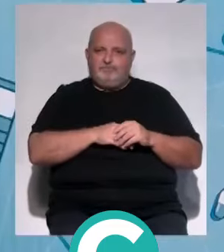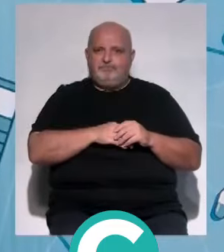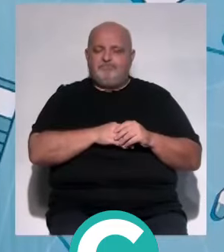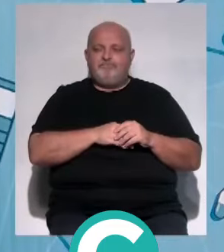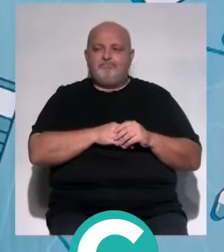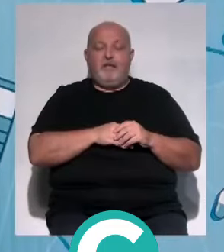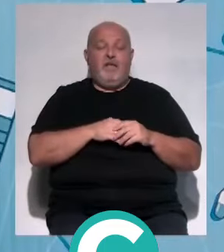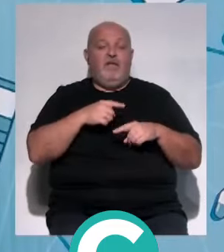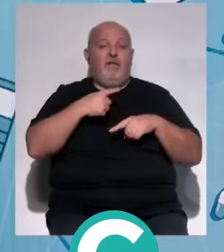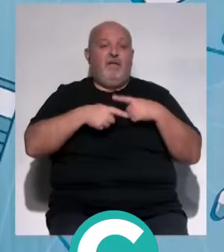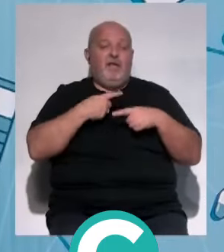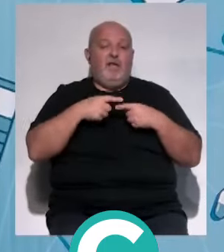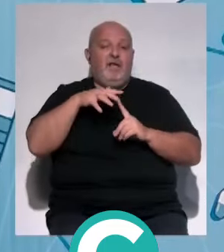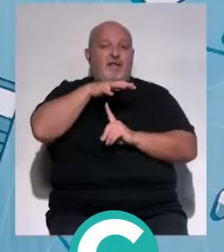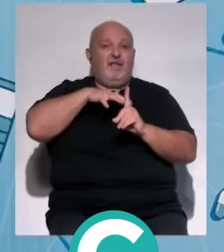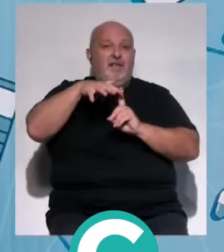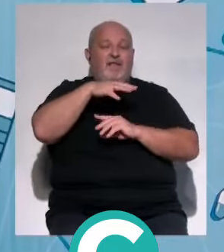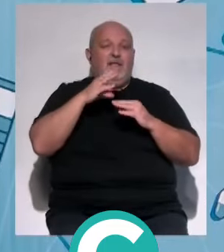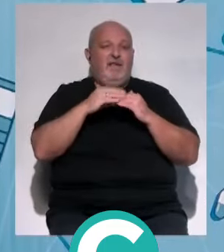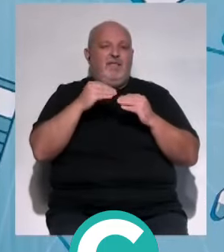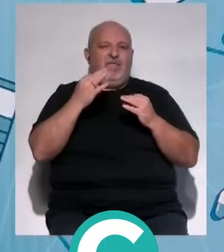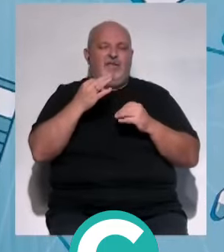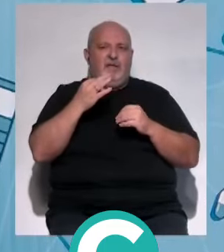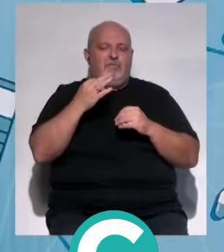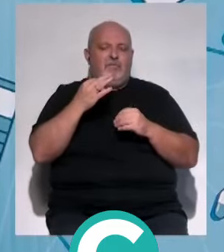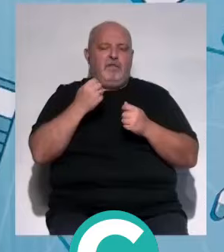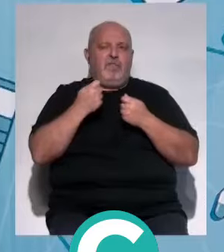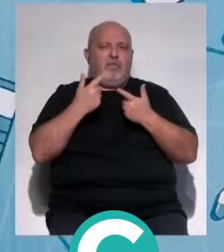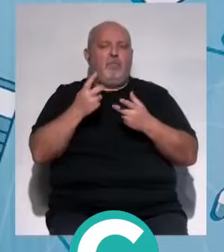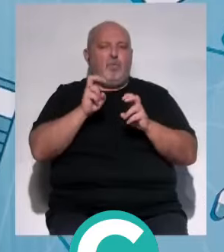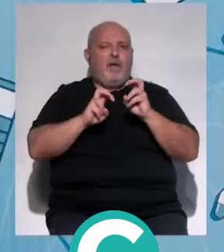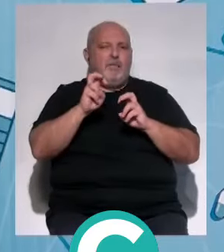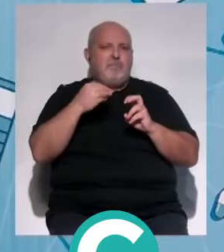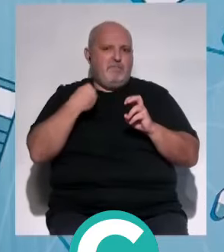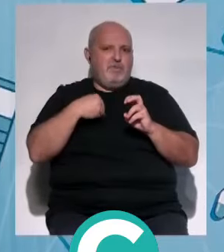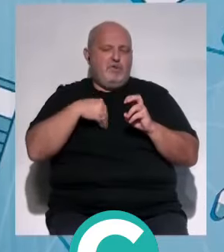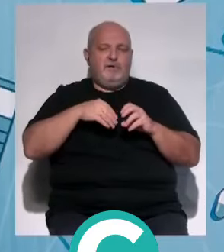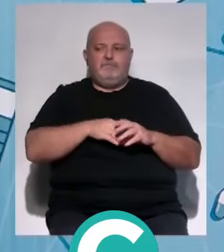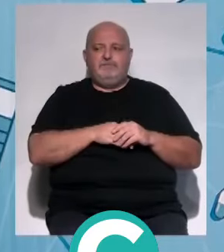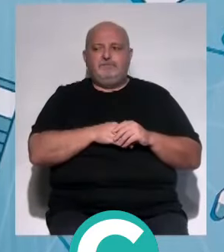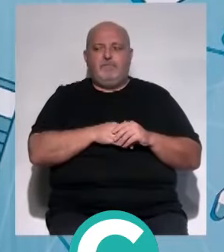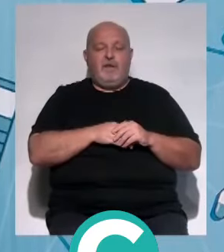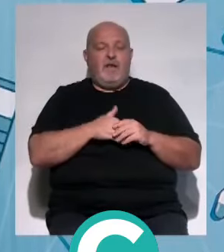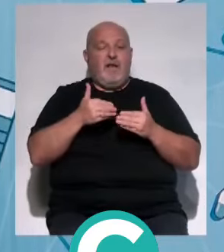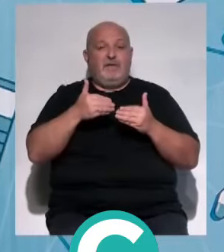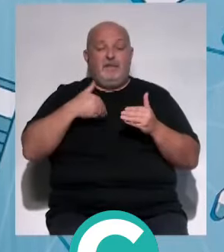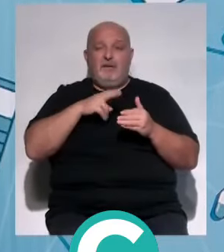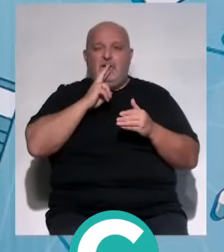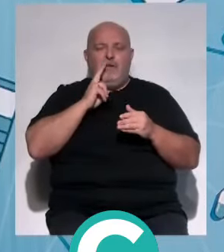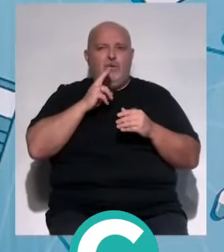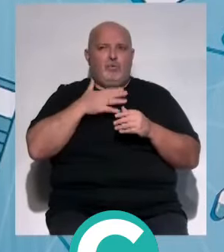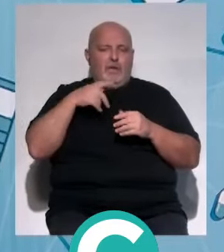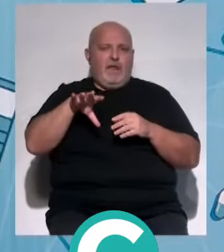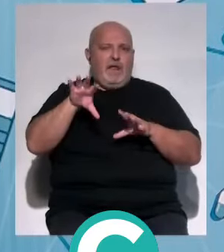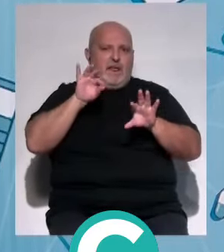la familia o el entorno del paciente debe de estar volcado en buscar eso. Yo le decía a mi madre siempre que comiera a la carta,